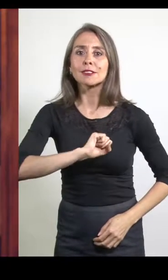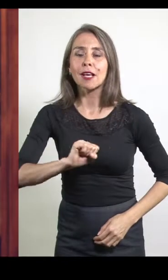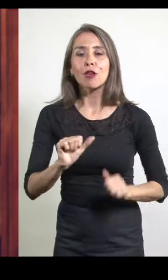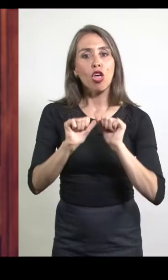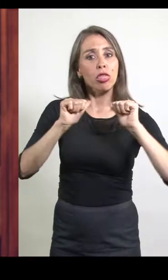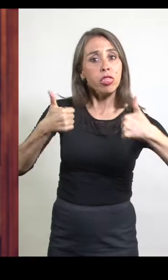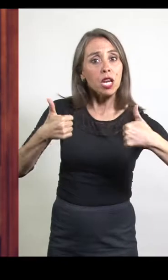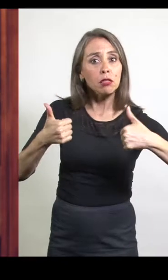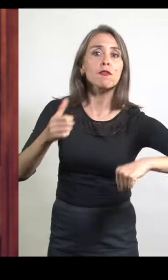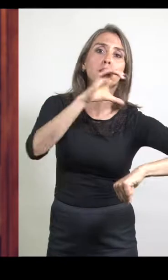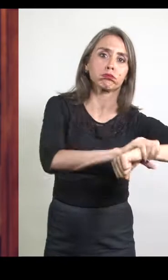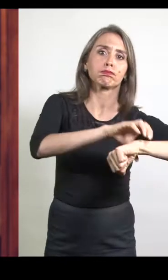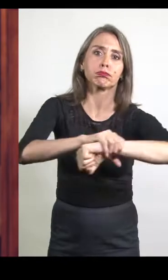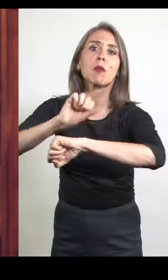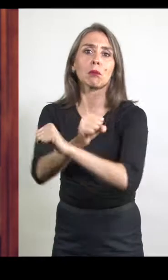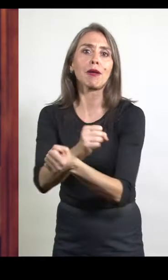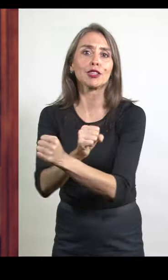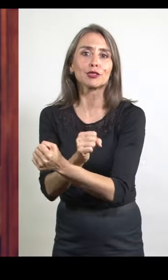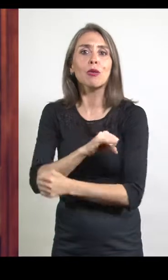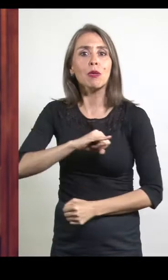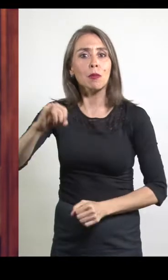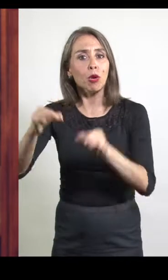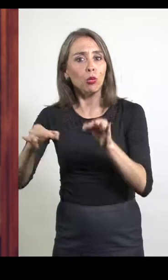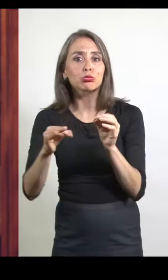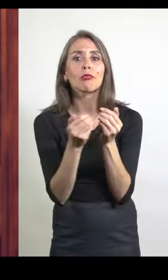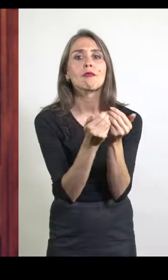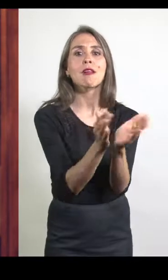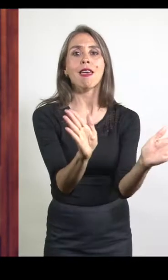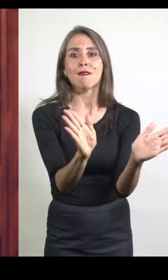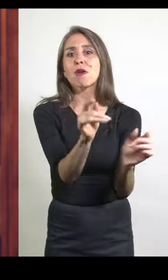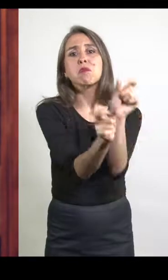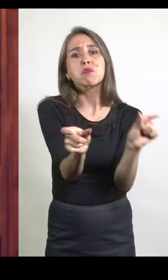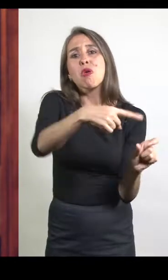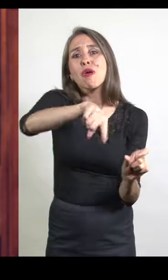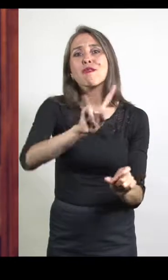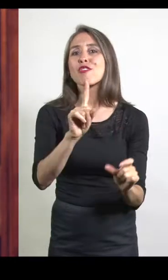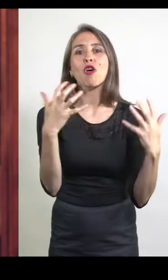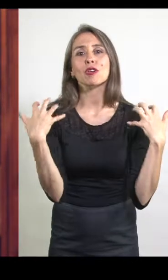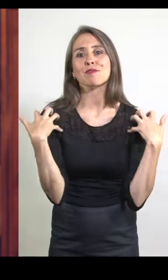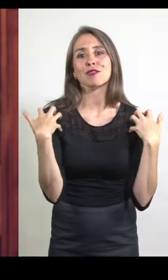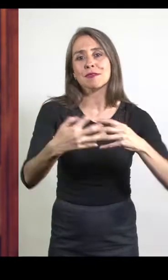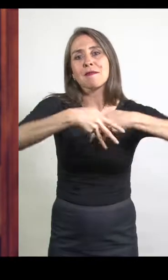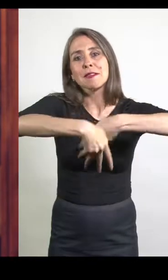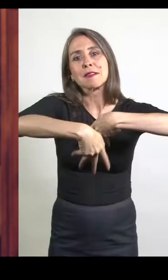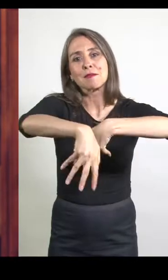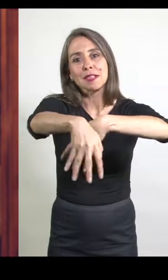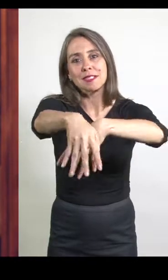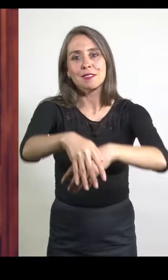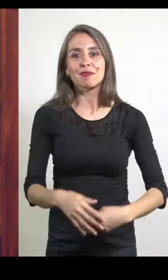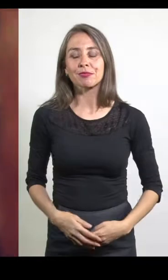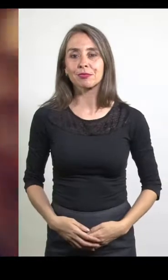directiva fue apresada, pero luego liberada por la justicia, al no tener responsabilidad alguna en los